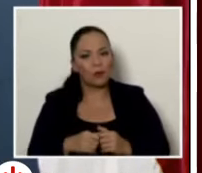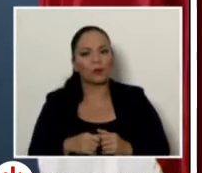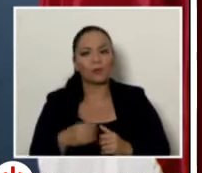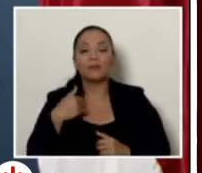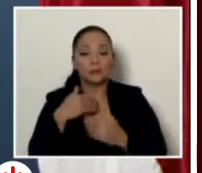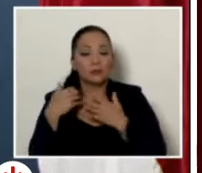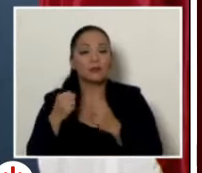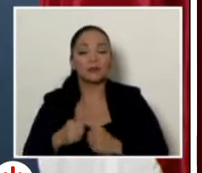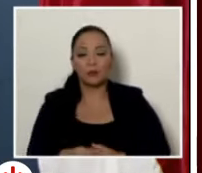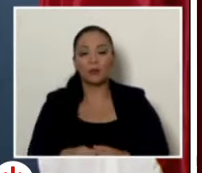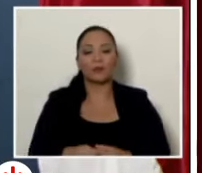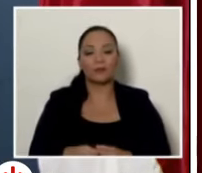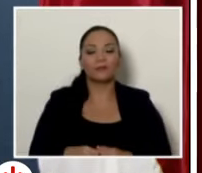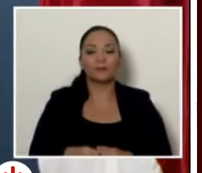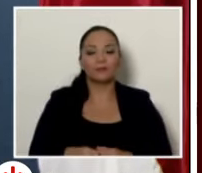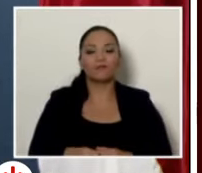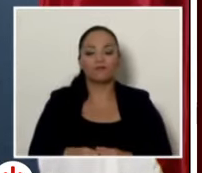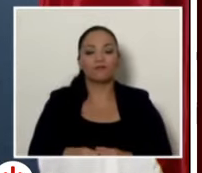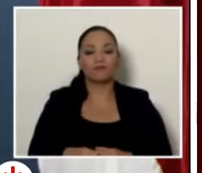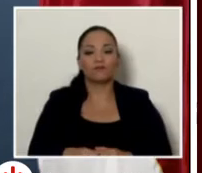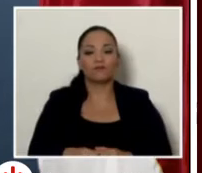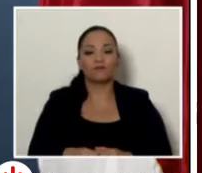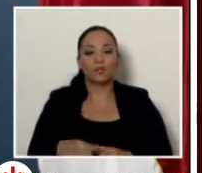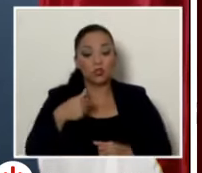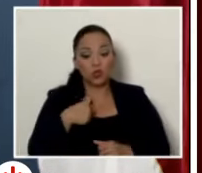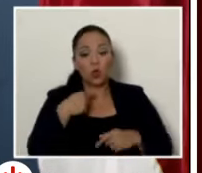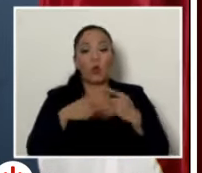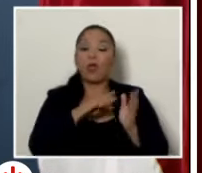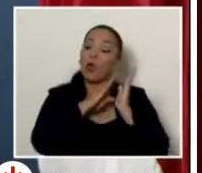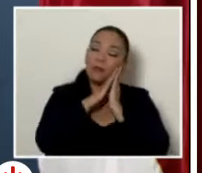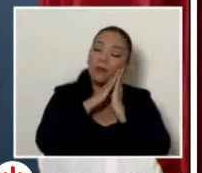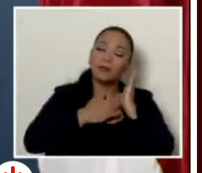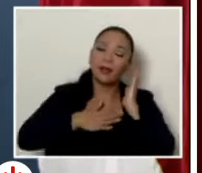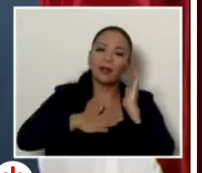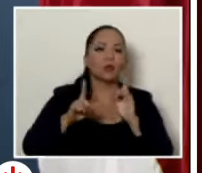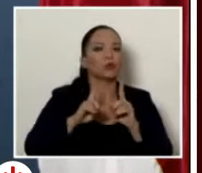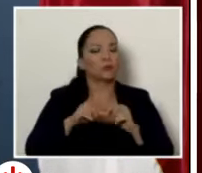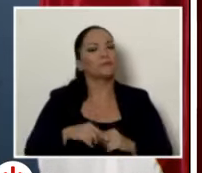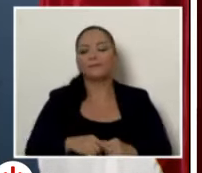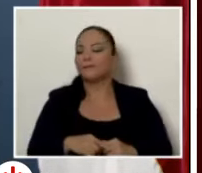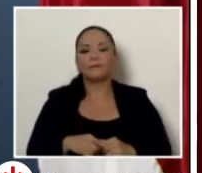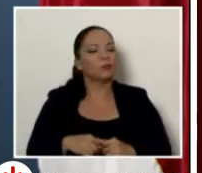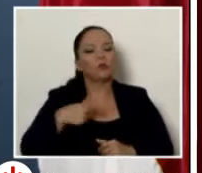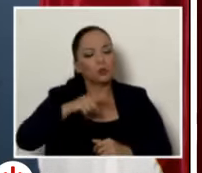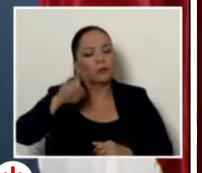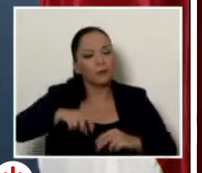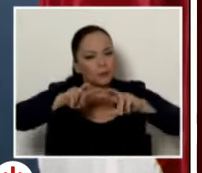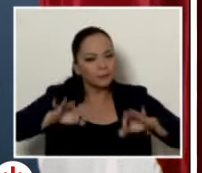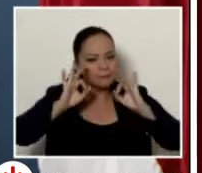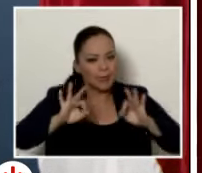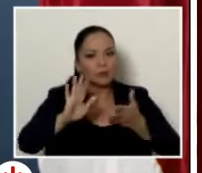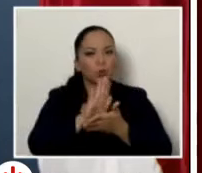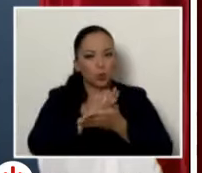yo no voy a dormir con la conciencia tranquila si no analizamos muy bien ese reporte de